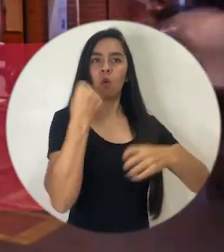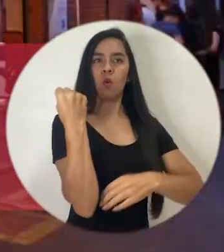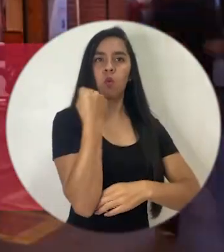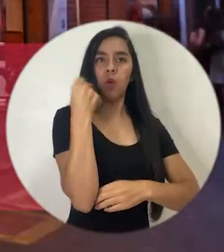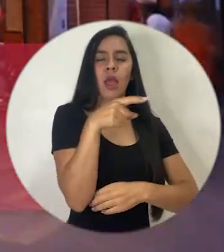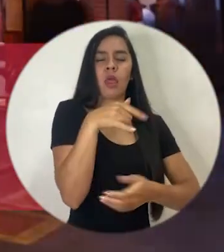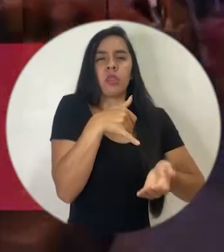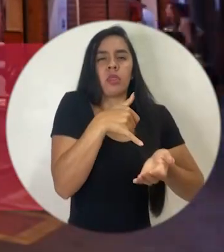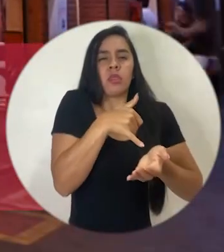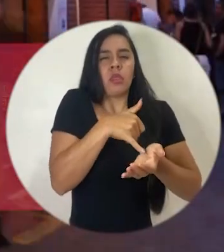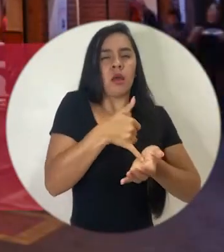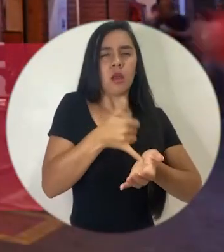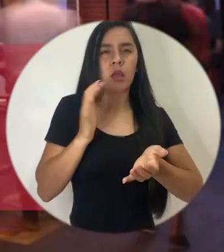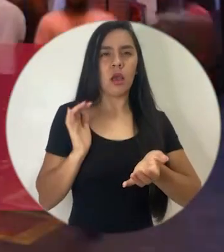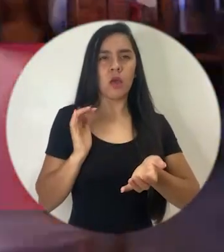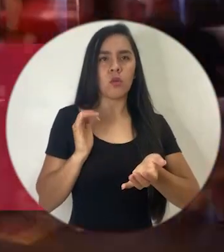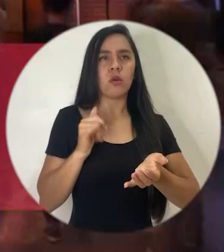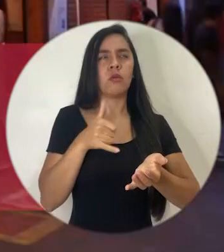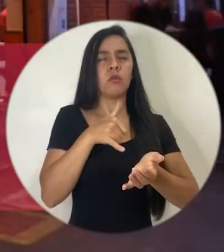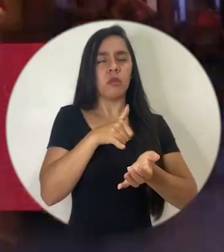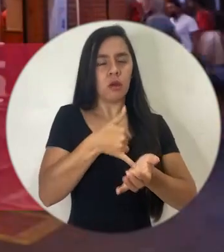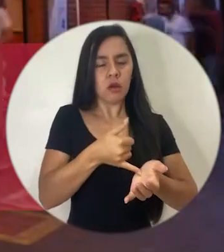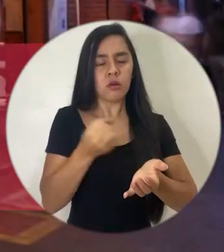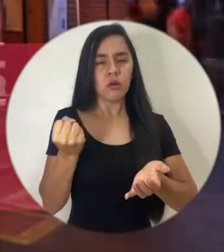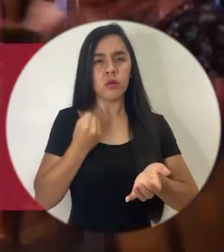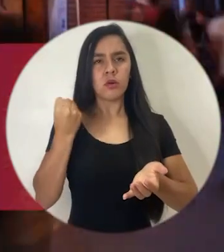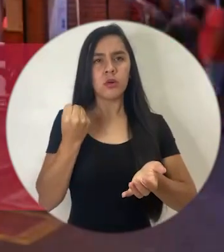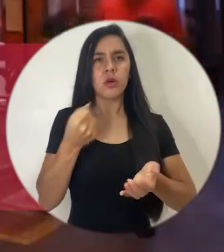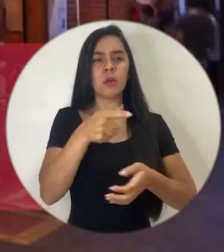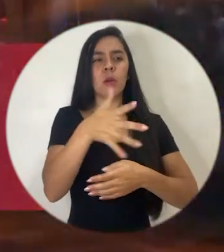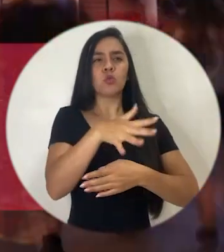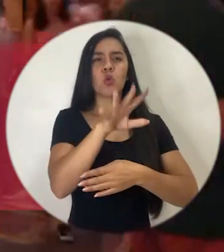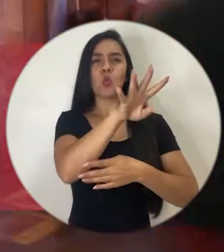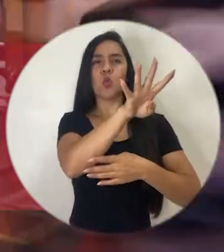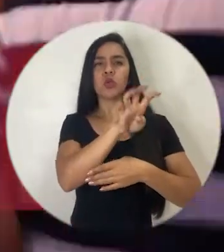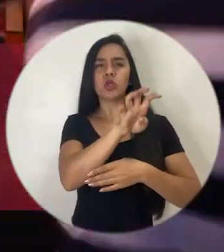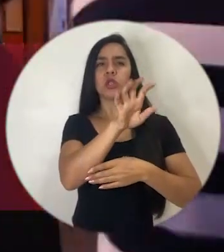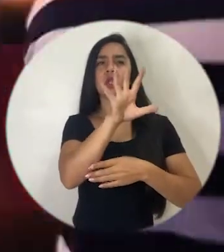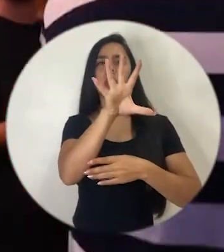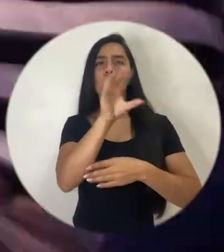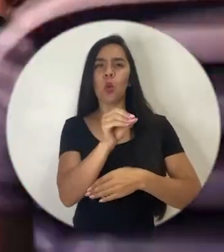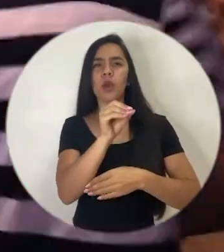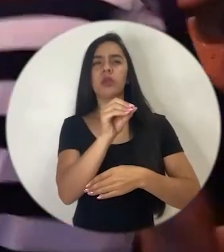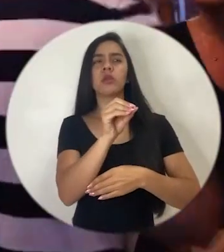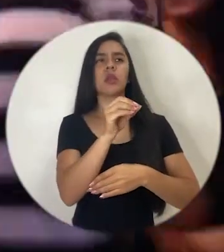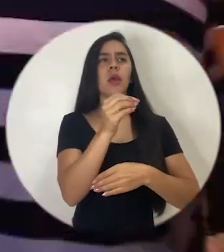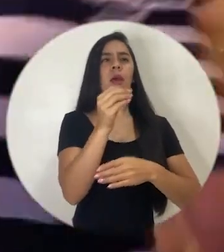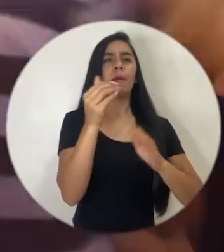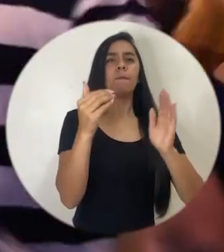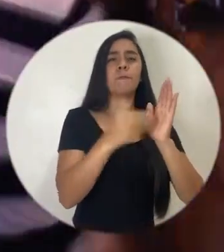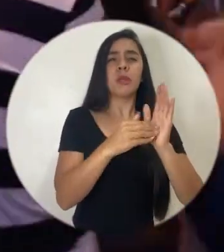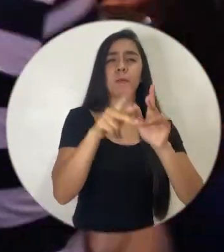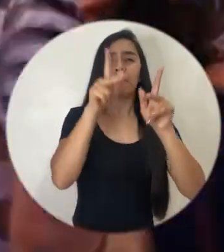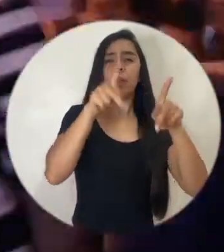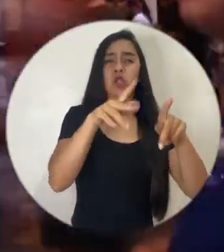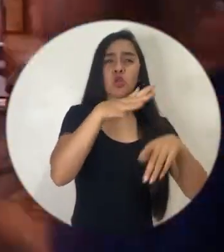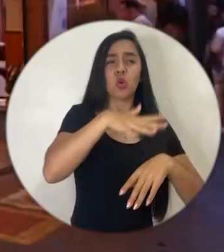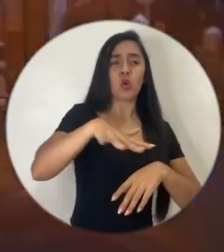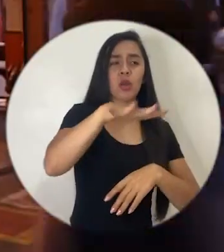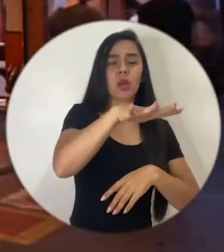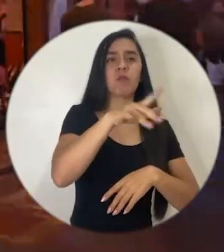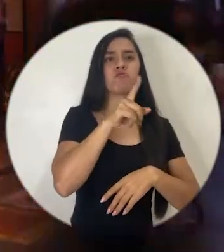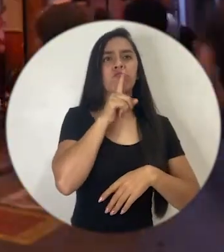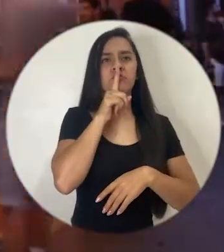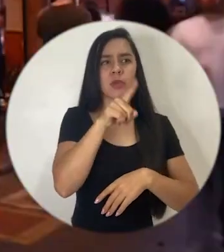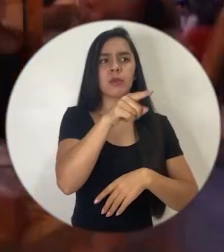eso es muy delicado, extremadamente delicado, porque estamos hablando de unas 450, 500, 50, 50 mil personas que